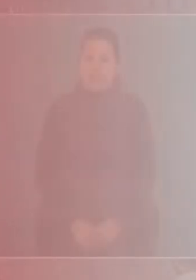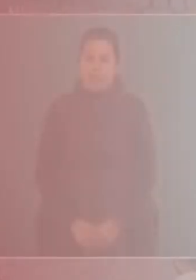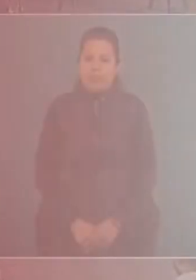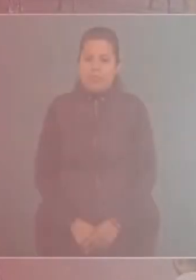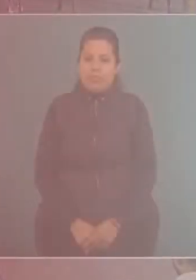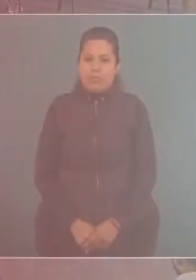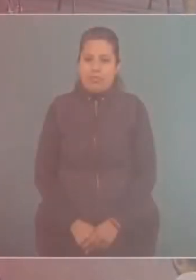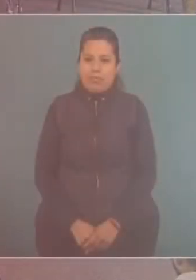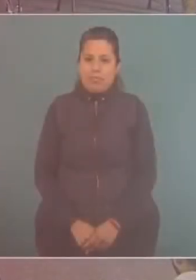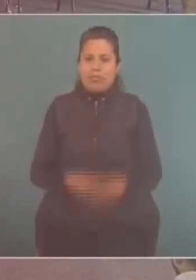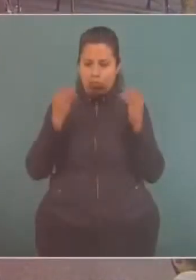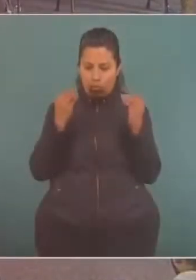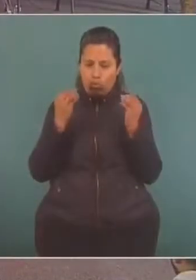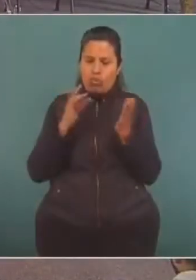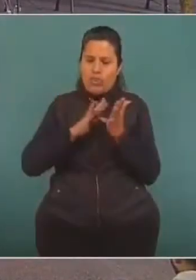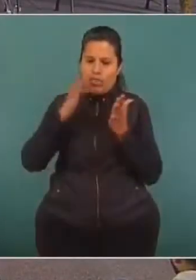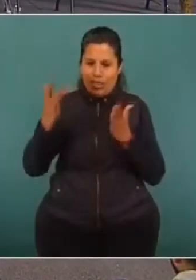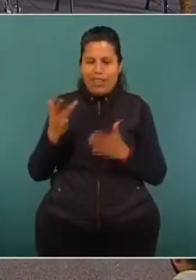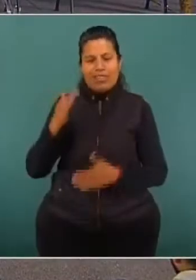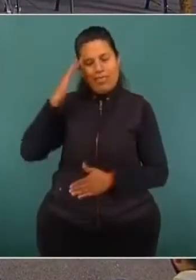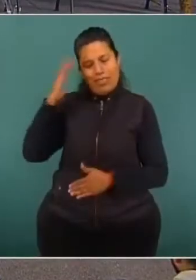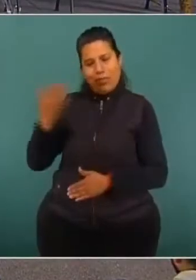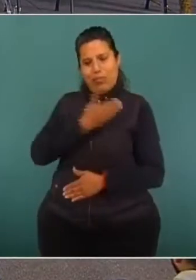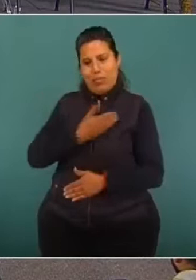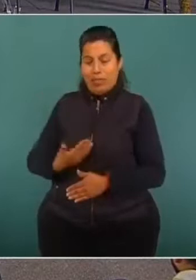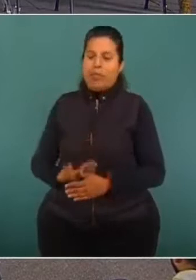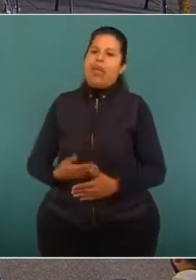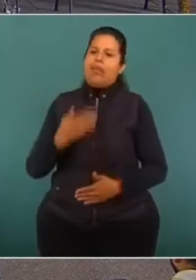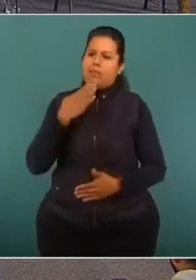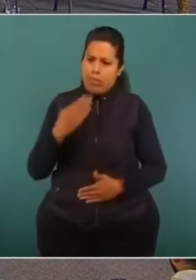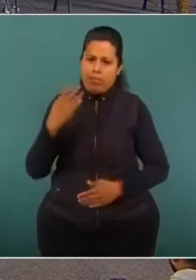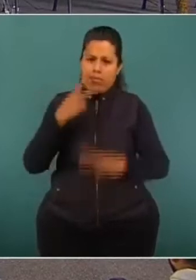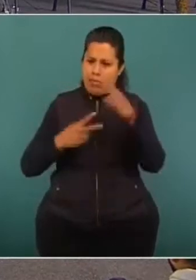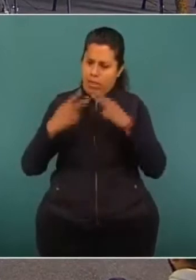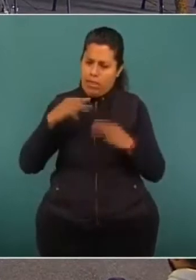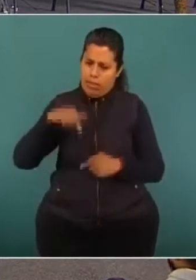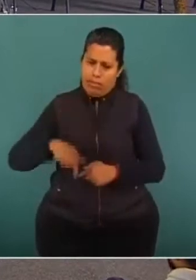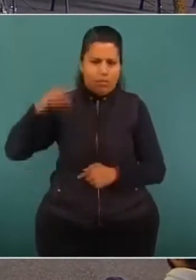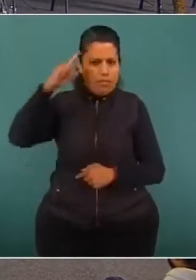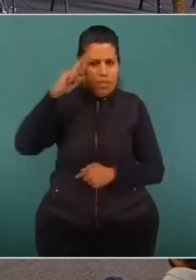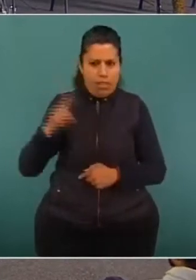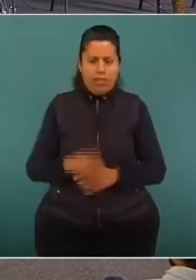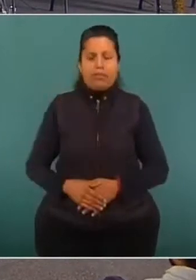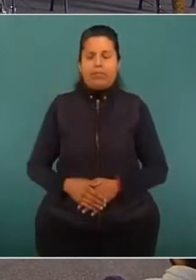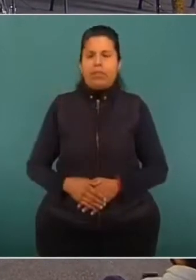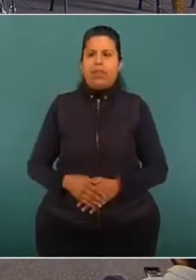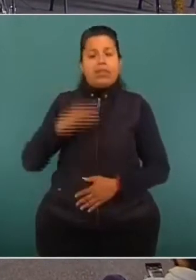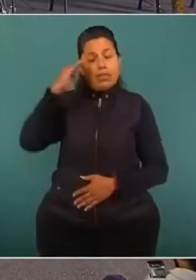Muchas gracias, señor presidente. Bienvenidos a Zacatecas. Señor presidente,